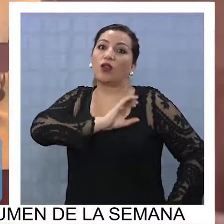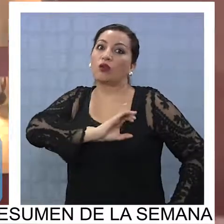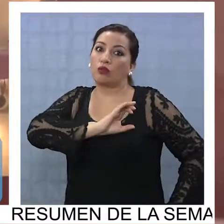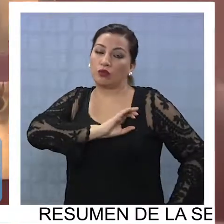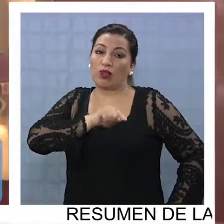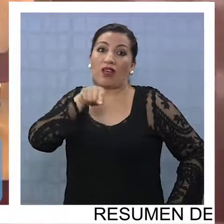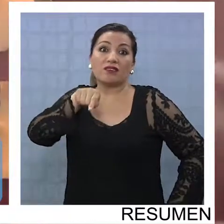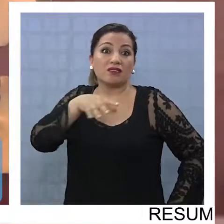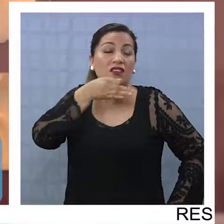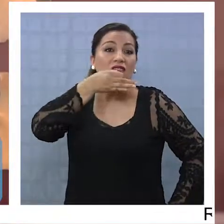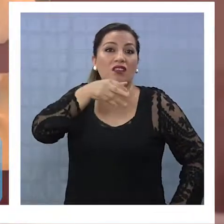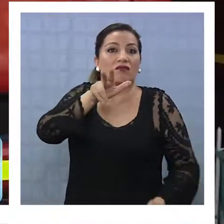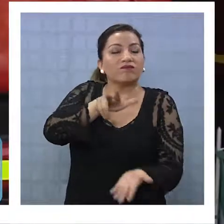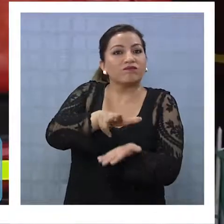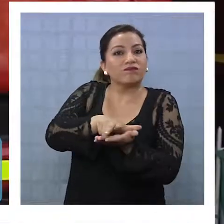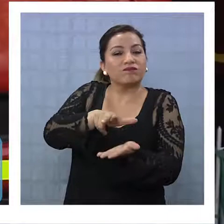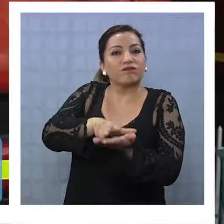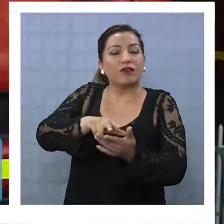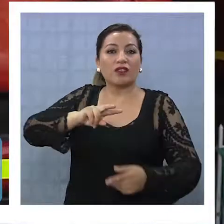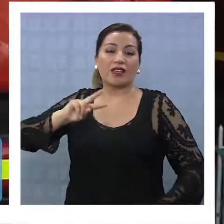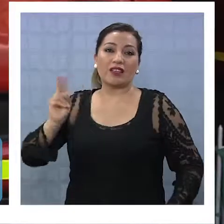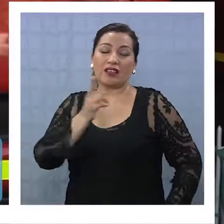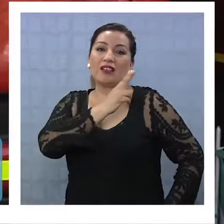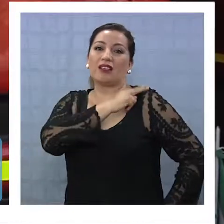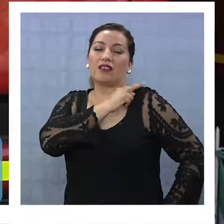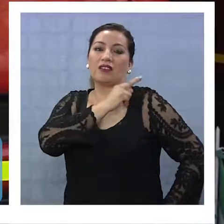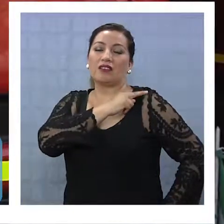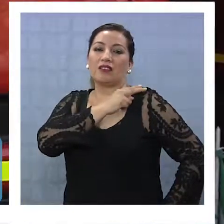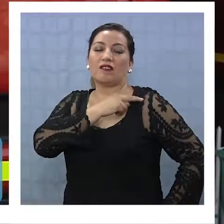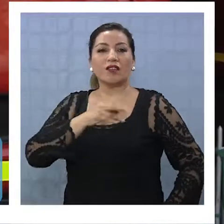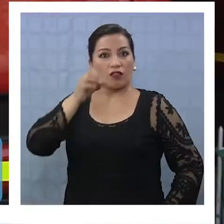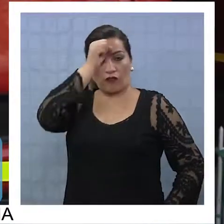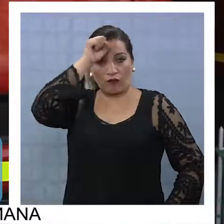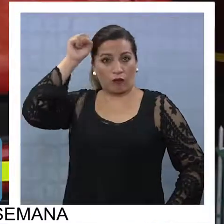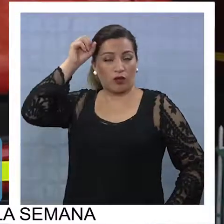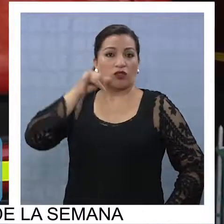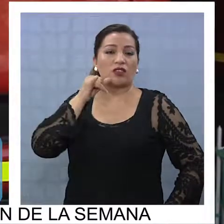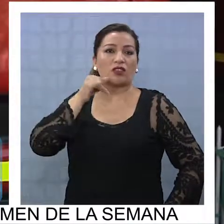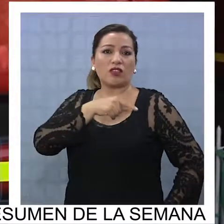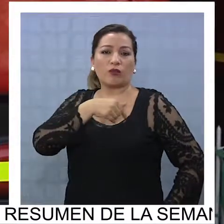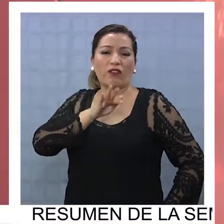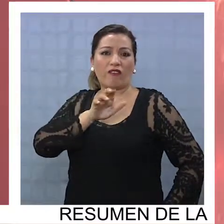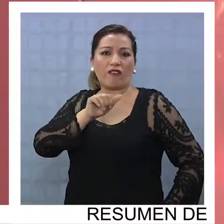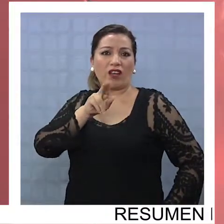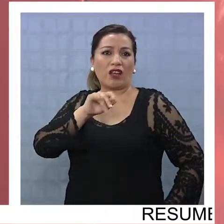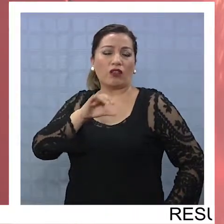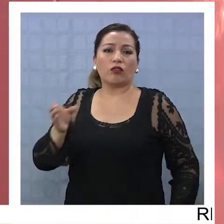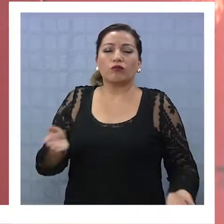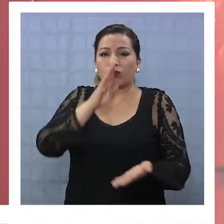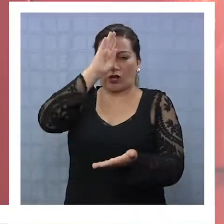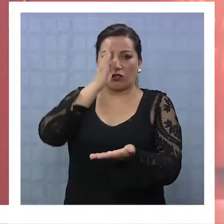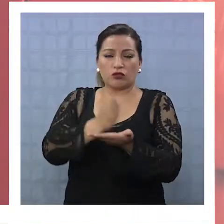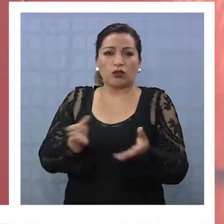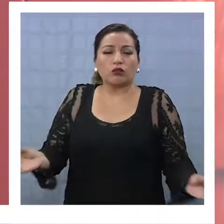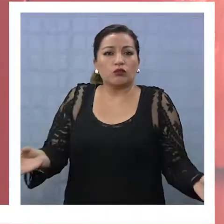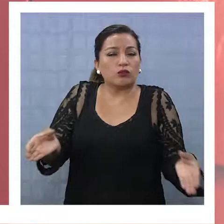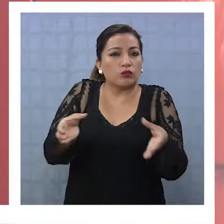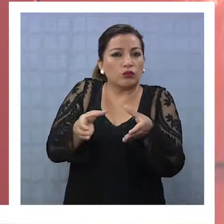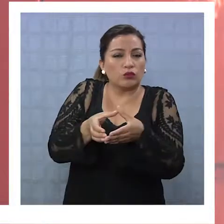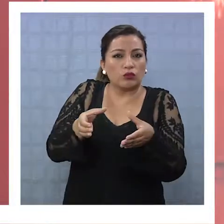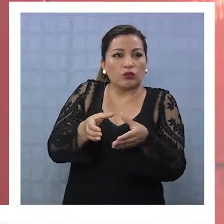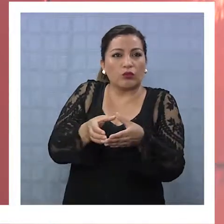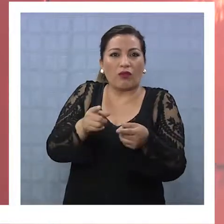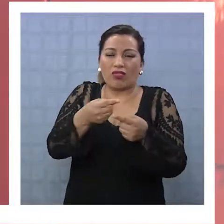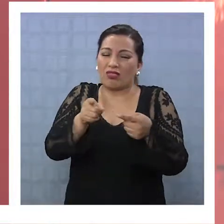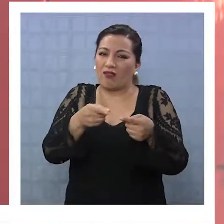indisciplina. Así lo ratificó el superintendente de bomberos de Iquique, Fernando Ruiz, quien precisó que fue una decisión en conjunto